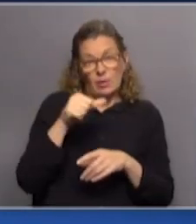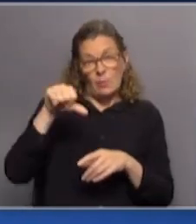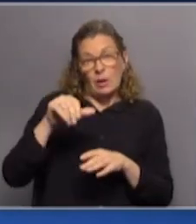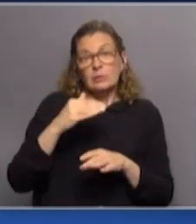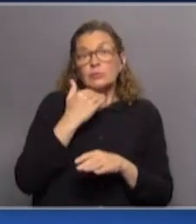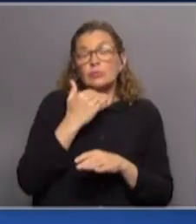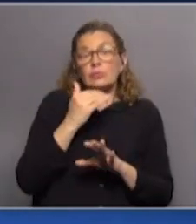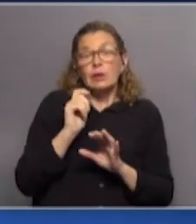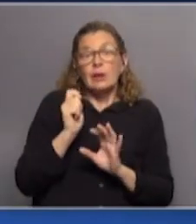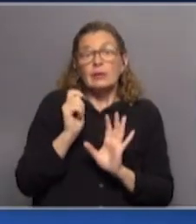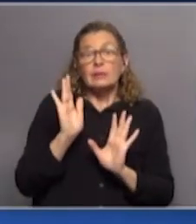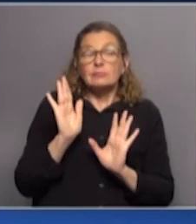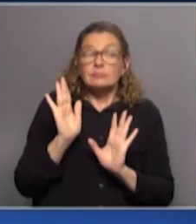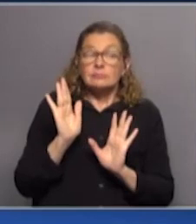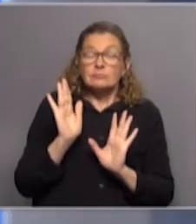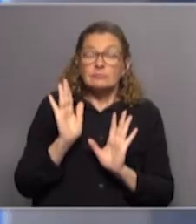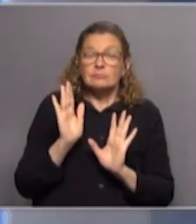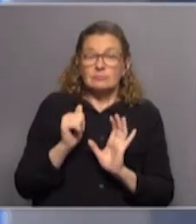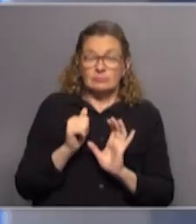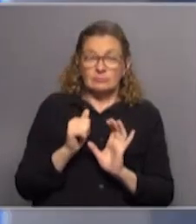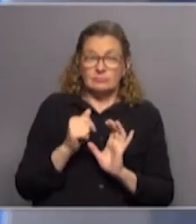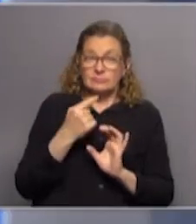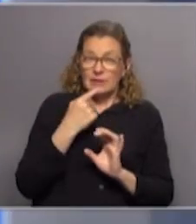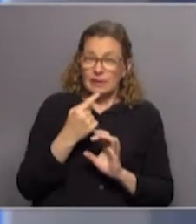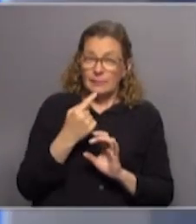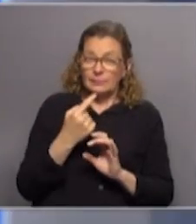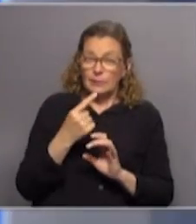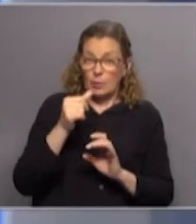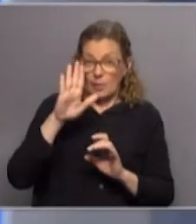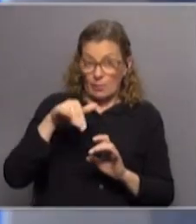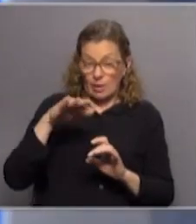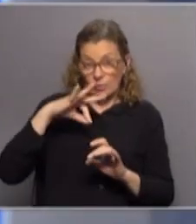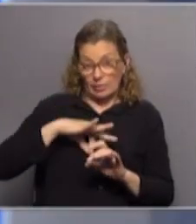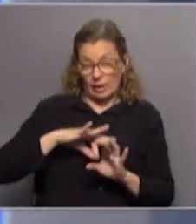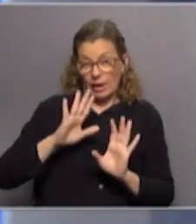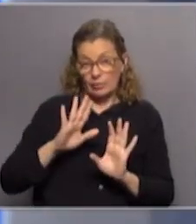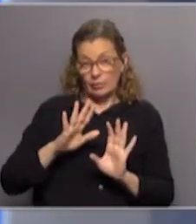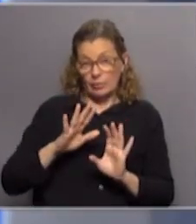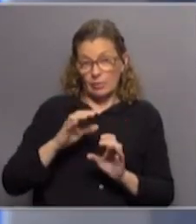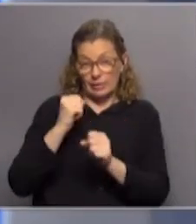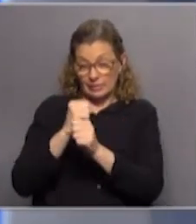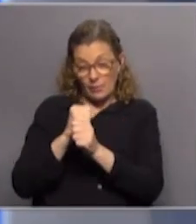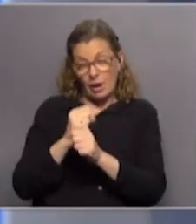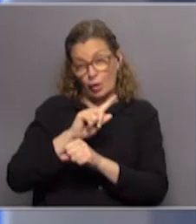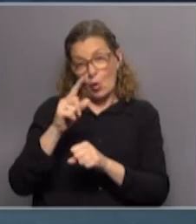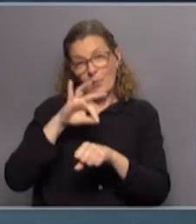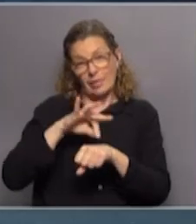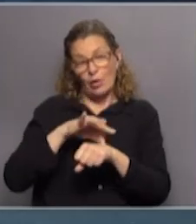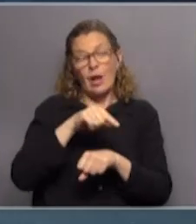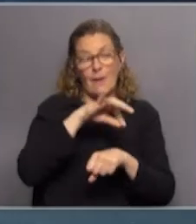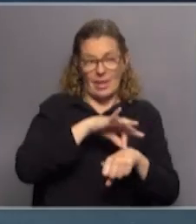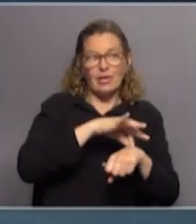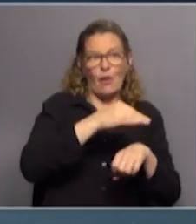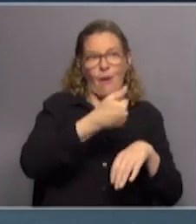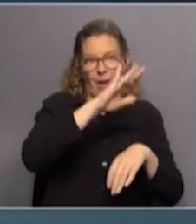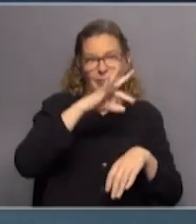mal, bueno, es según a quien le toque. Decías que se priorizó a quienes menos ganan, generalmente gana menos el funcionariado no médico que el médico, eso está